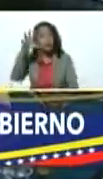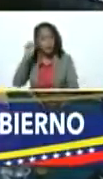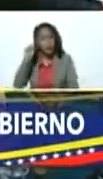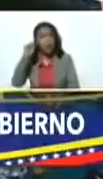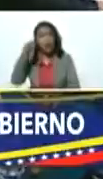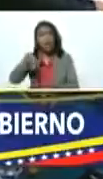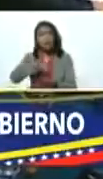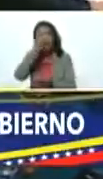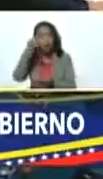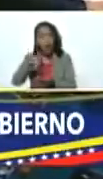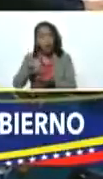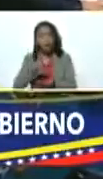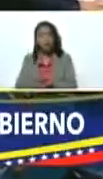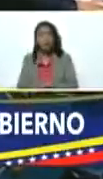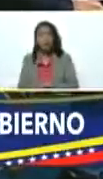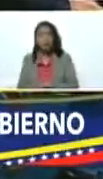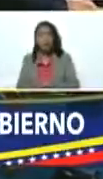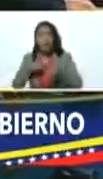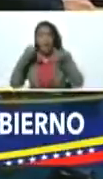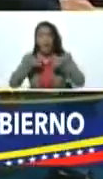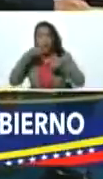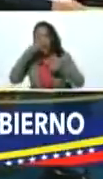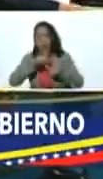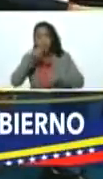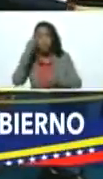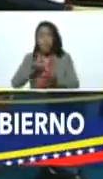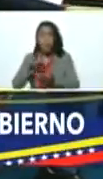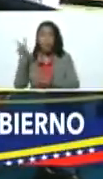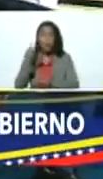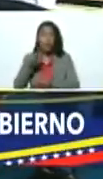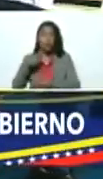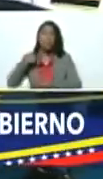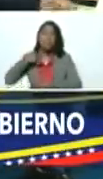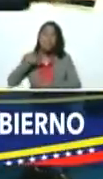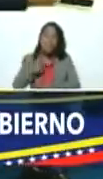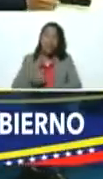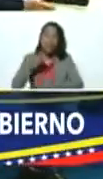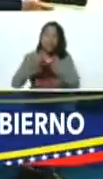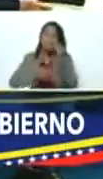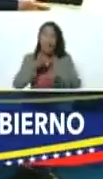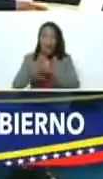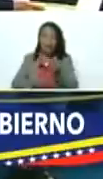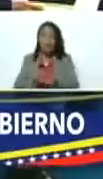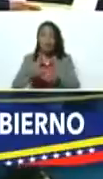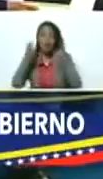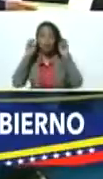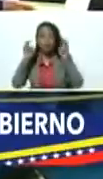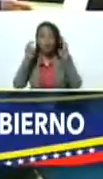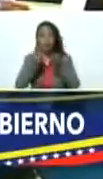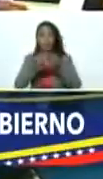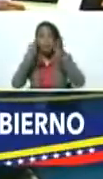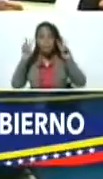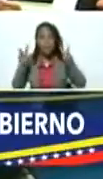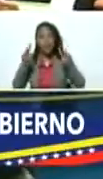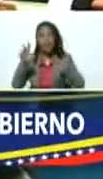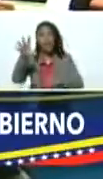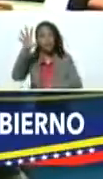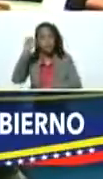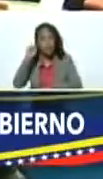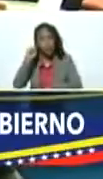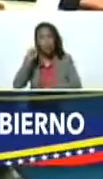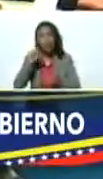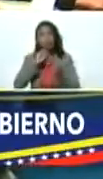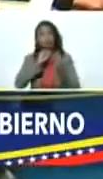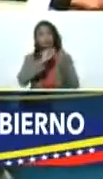nacional este año dos mil veintidós tiene que ser un año de consolidación de la paz del entendimiento del